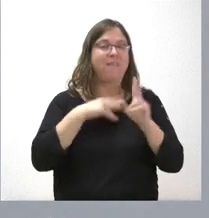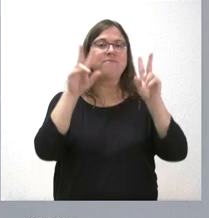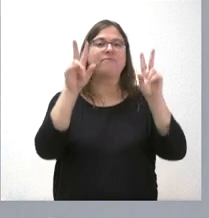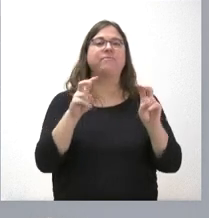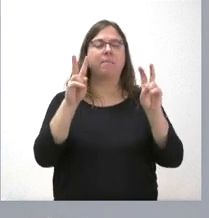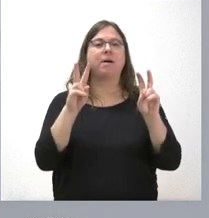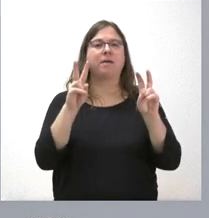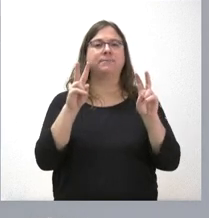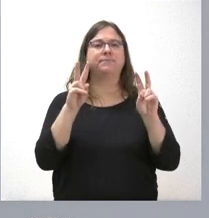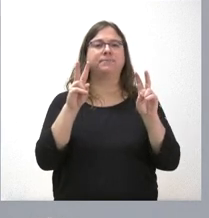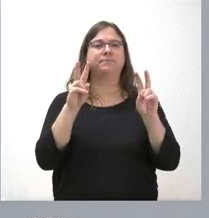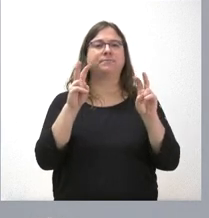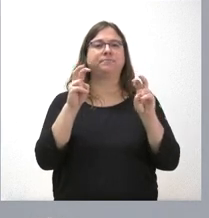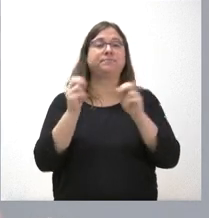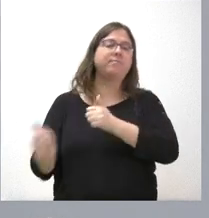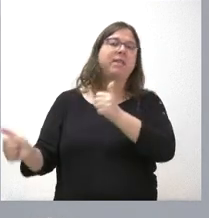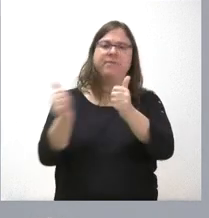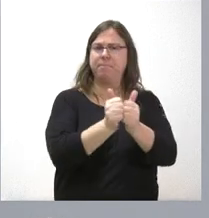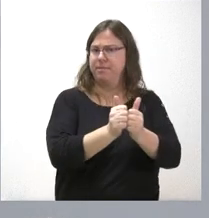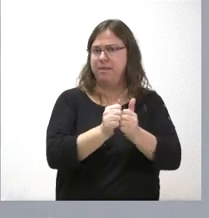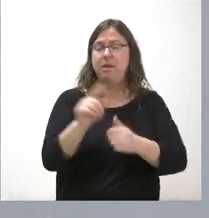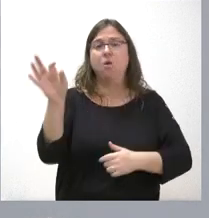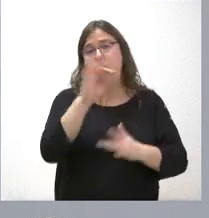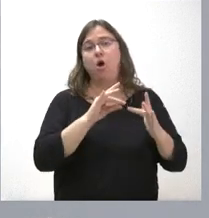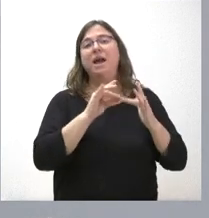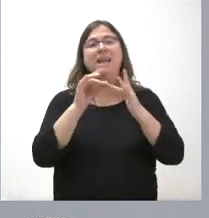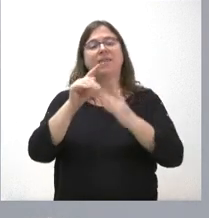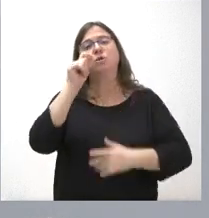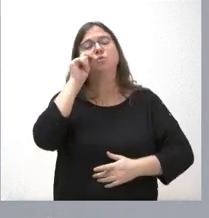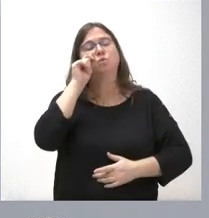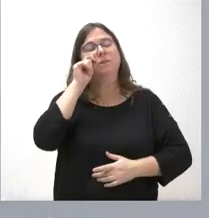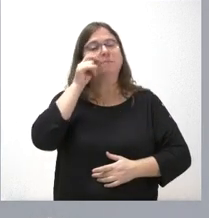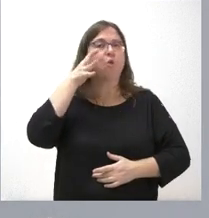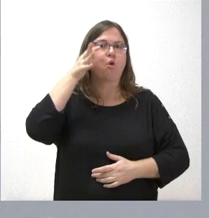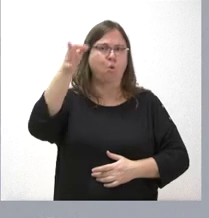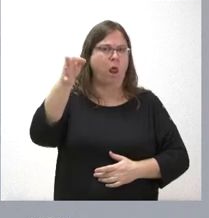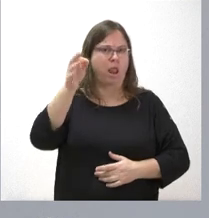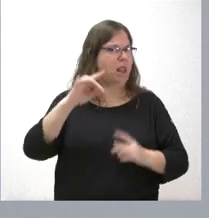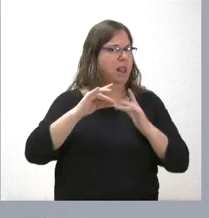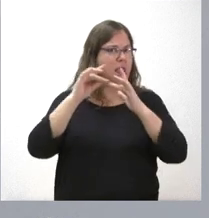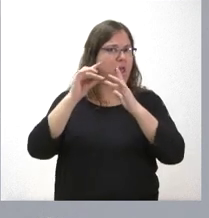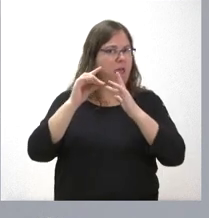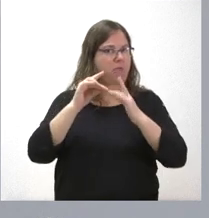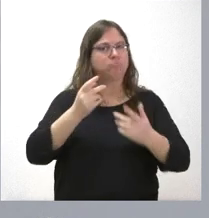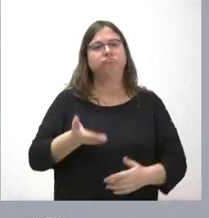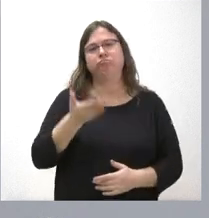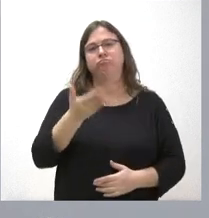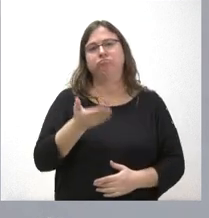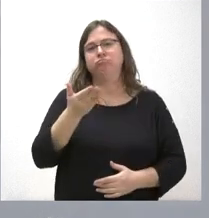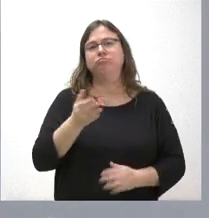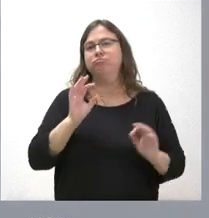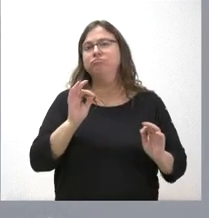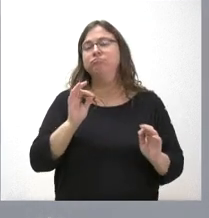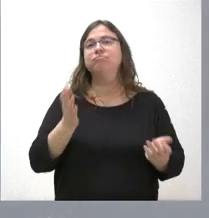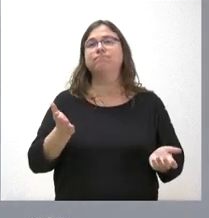de dependencia o la líder en turismo rural, son algunos aspectos muy relevantes que, sin lugar a dudas,